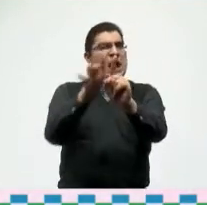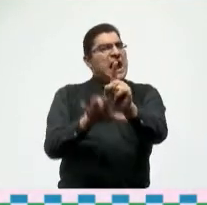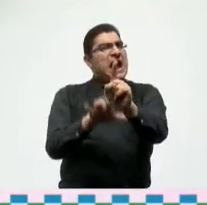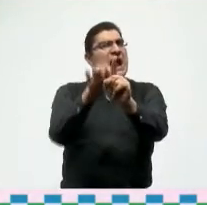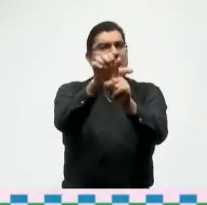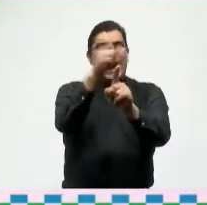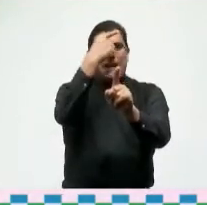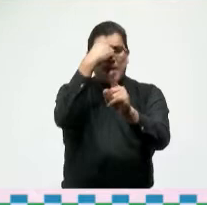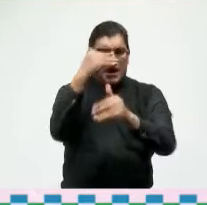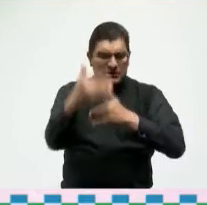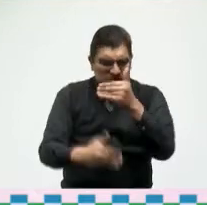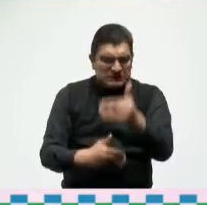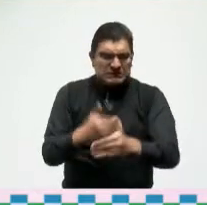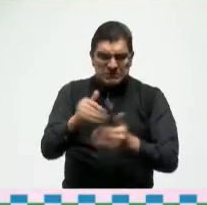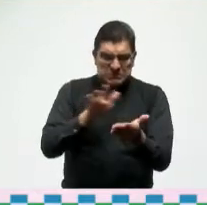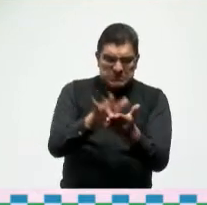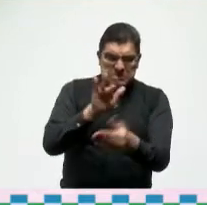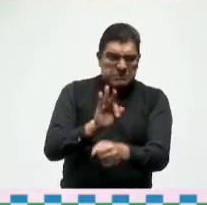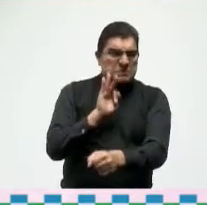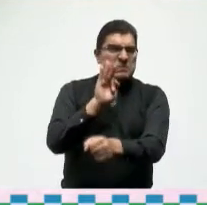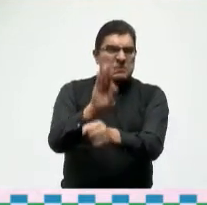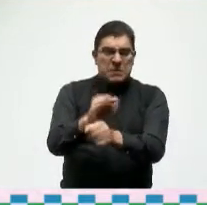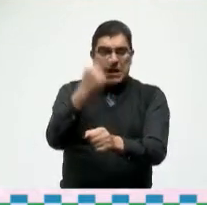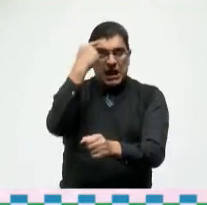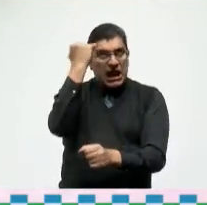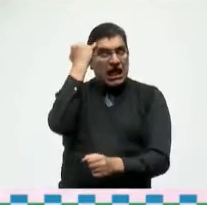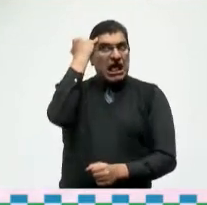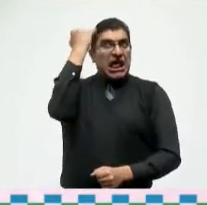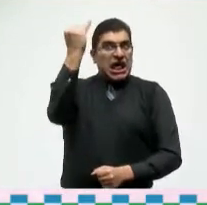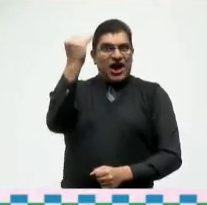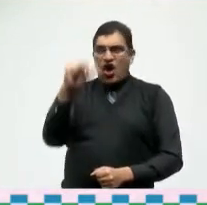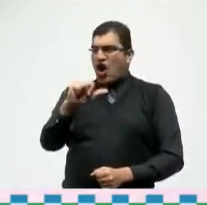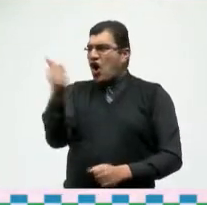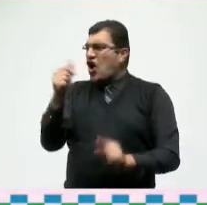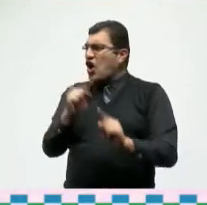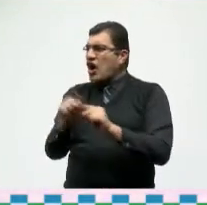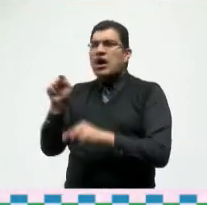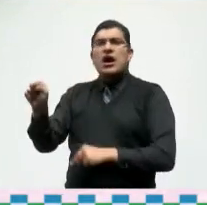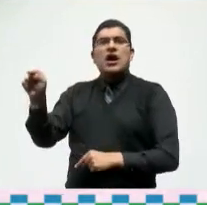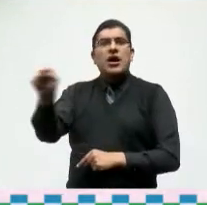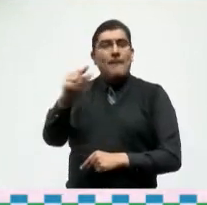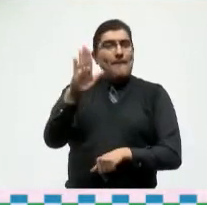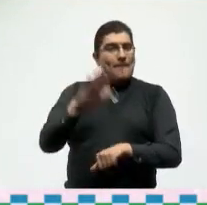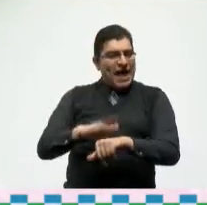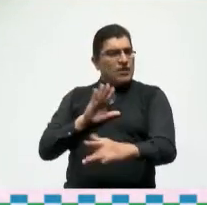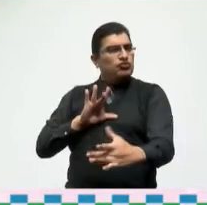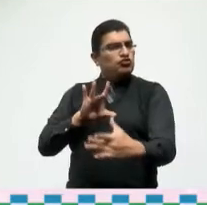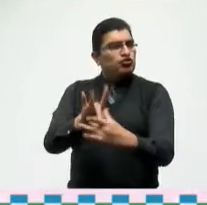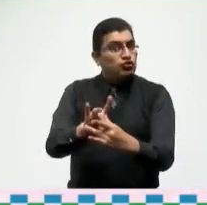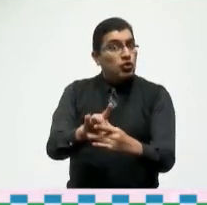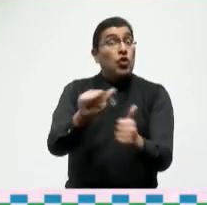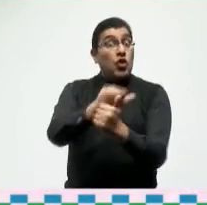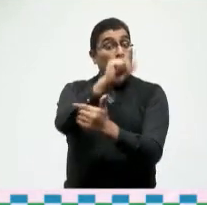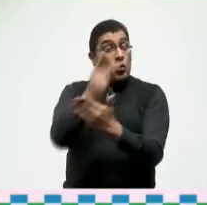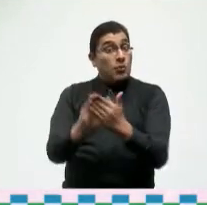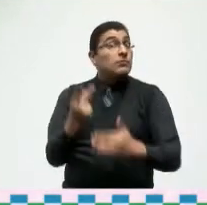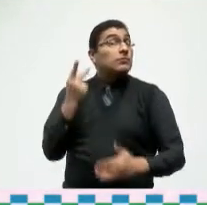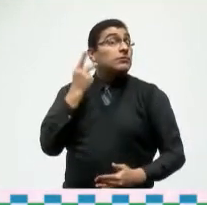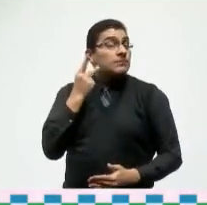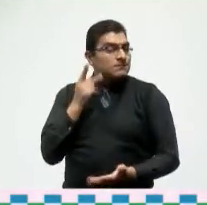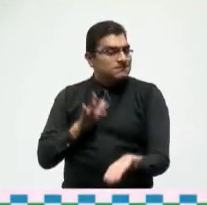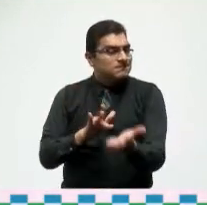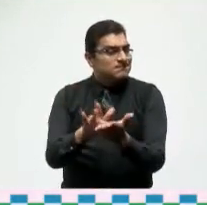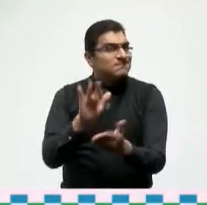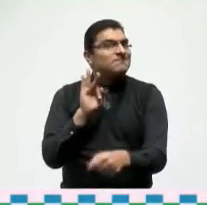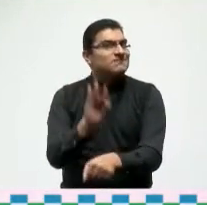avanzar en el desarrollo de este concepto y de los otros más que forman parte de la política pública